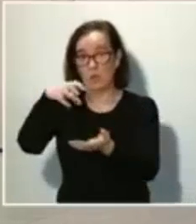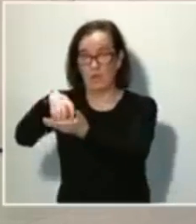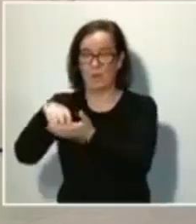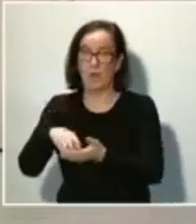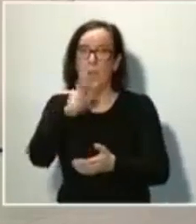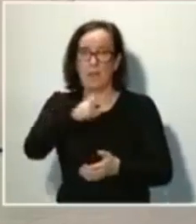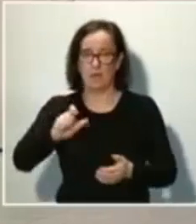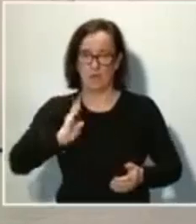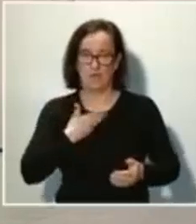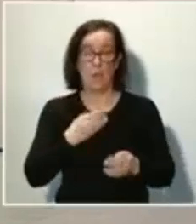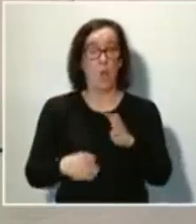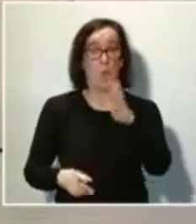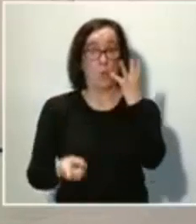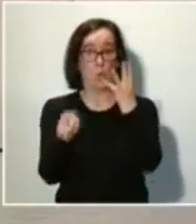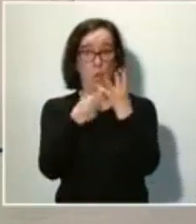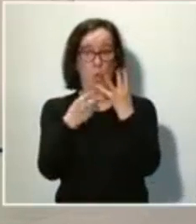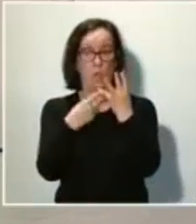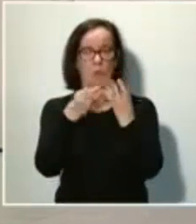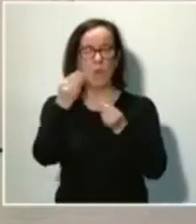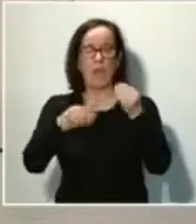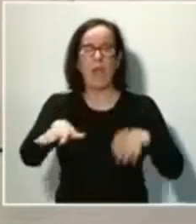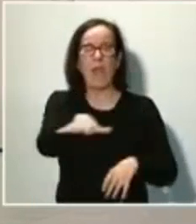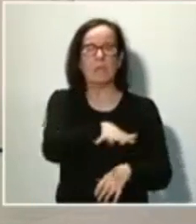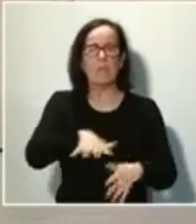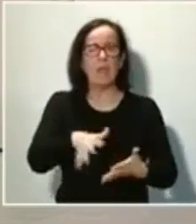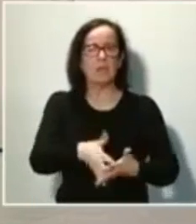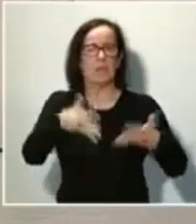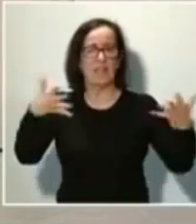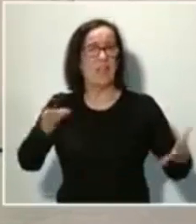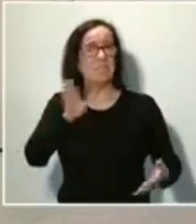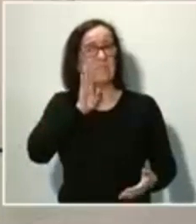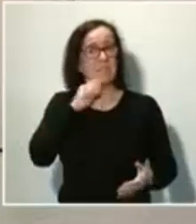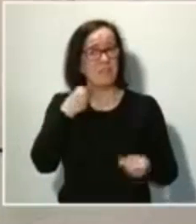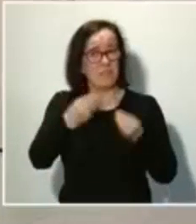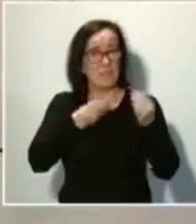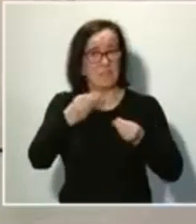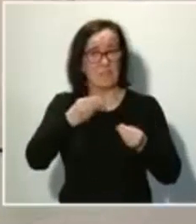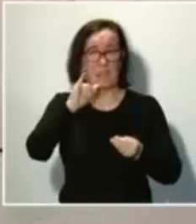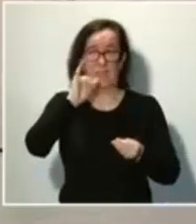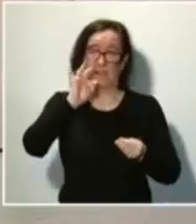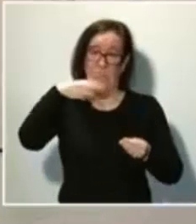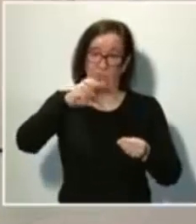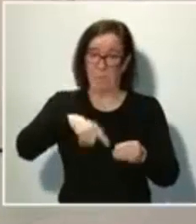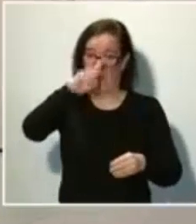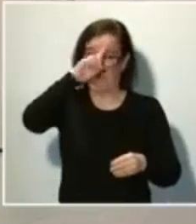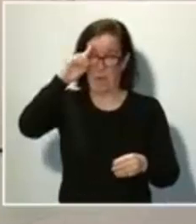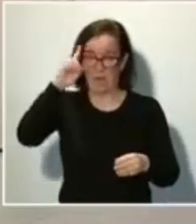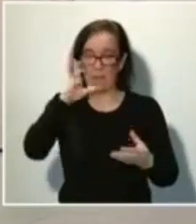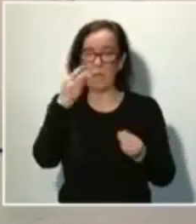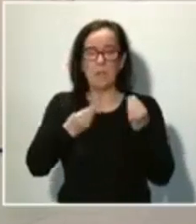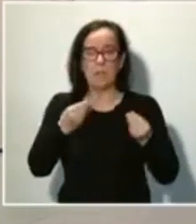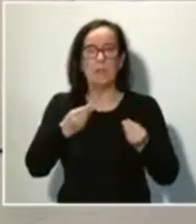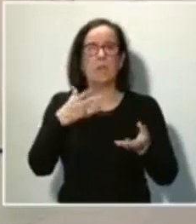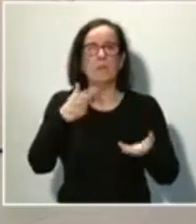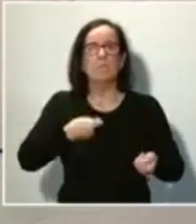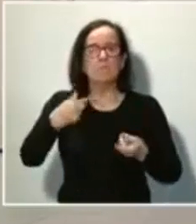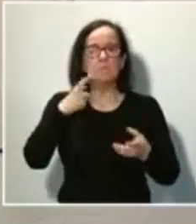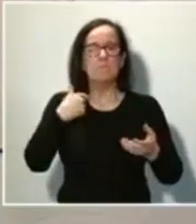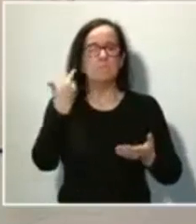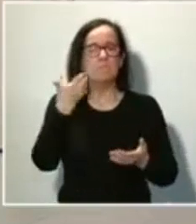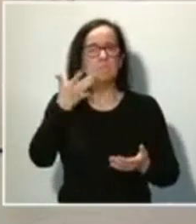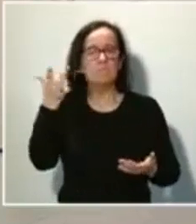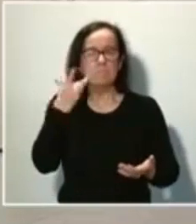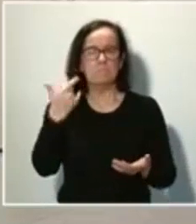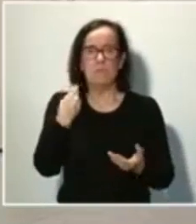En cuarto lugar, habilitar espacios amplios, como ya se ha hecho, por ejemplo, en el IFEMA en Madrid, para alojar, garantizar la higiene y la alimentación